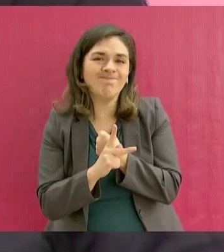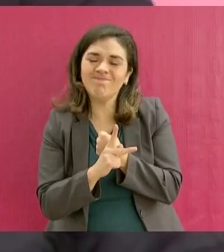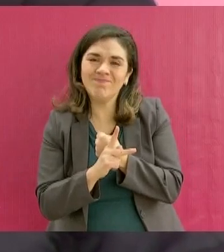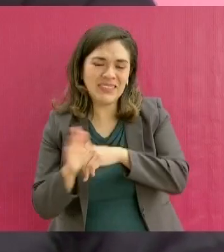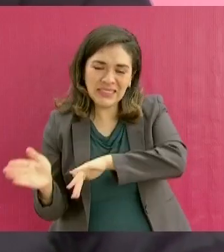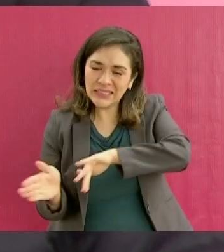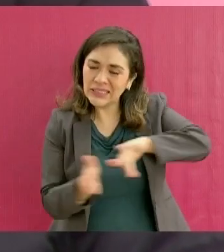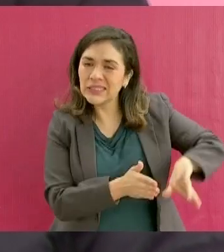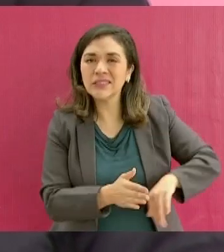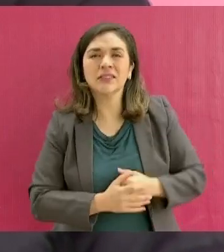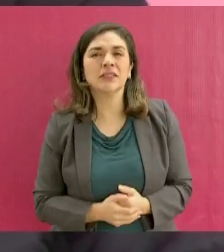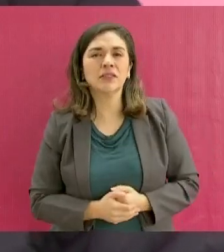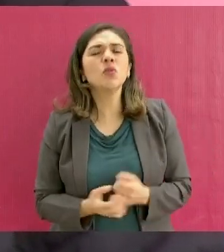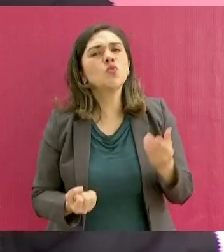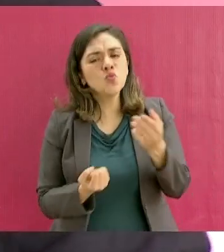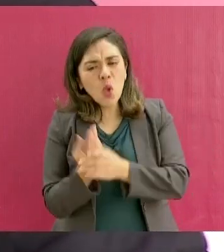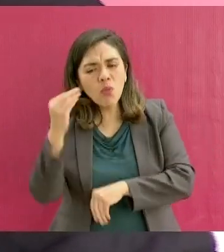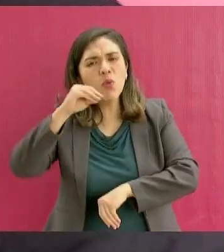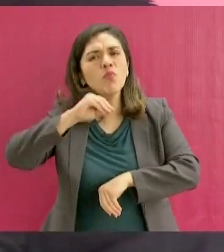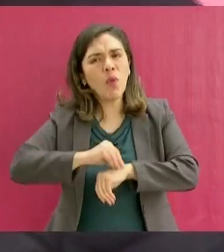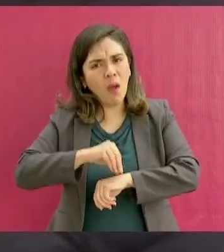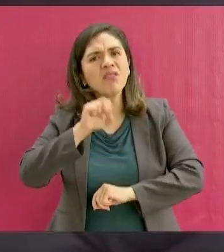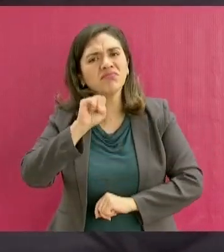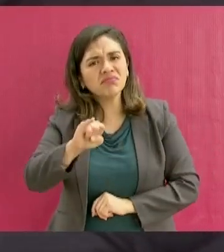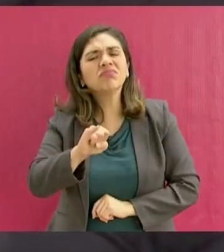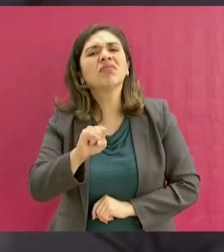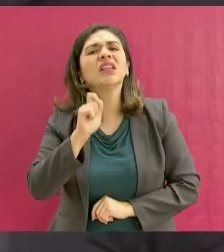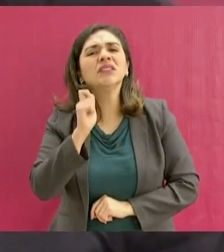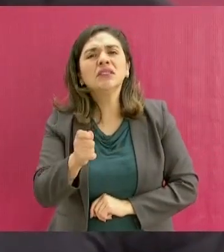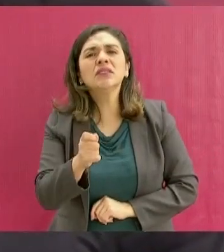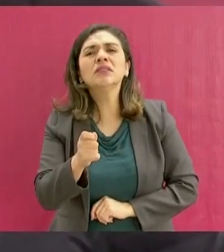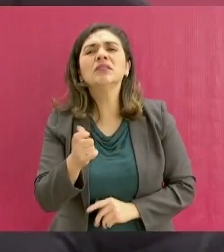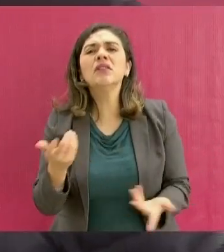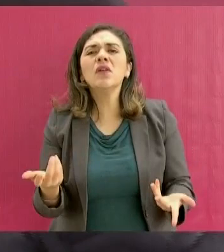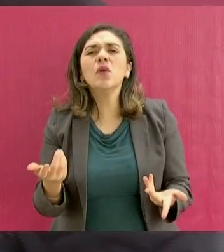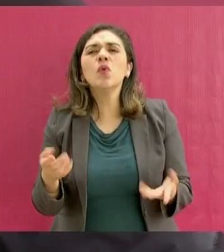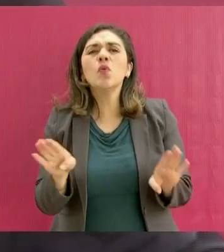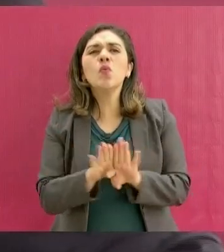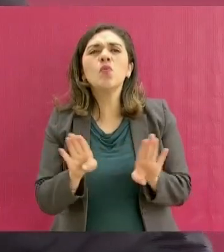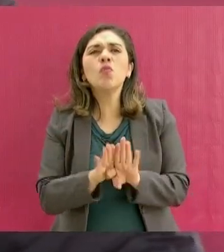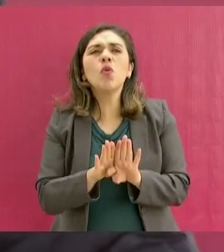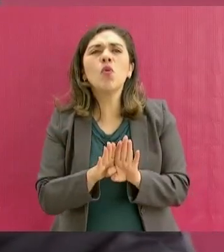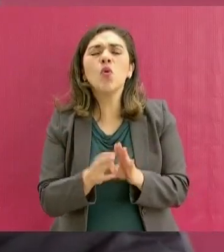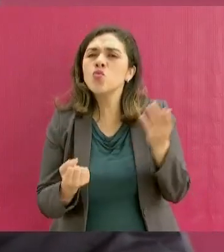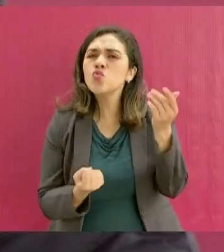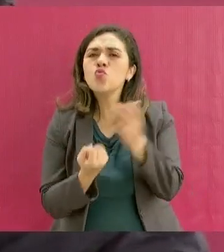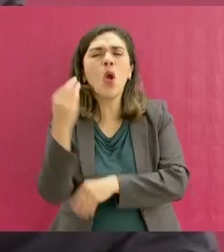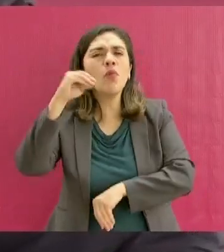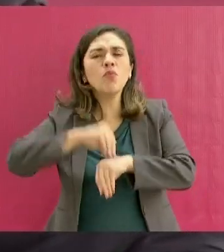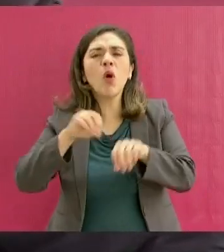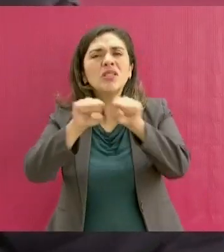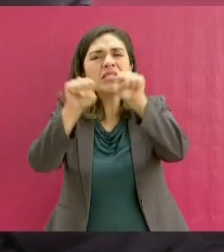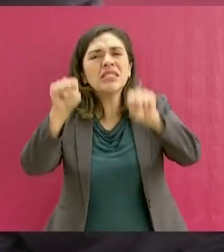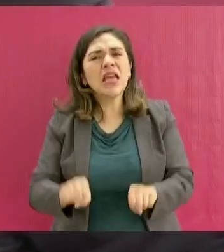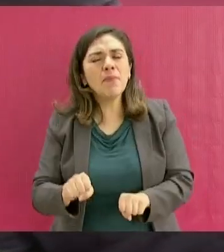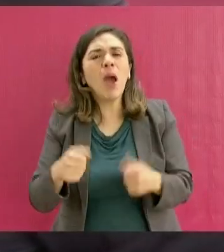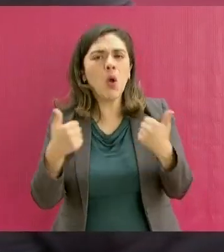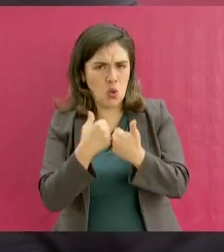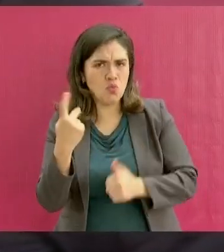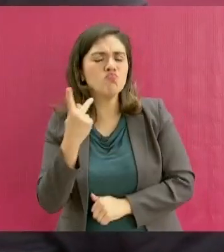que se establezca un sistema político